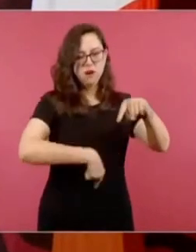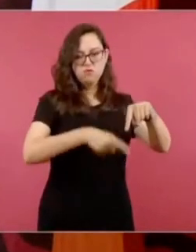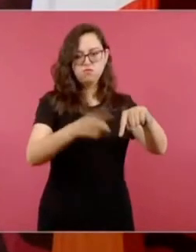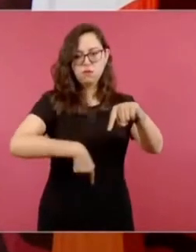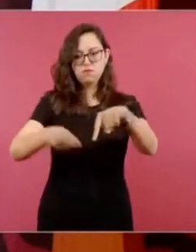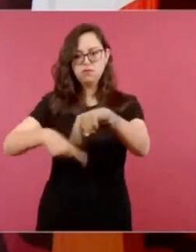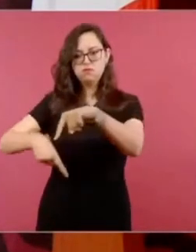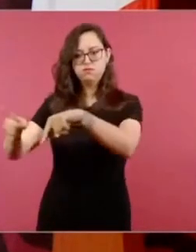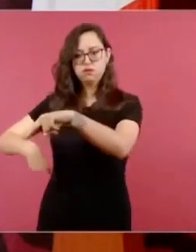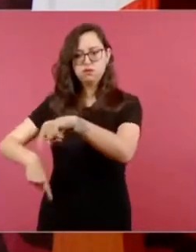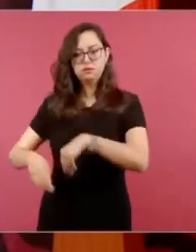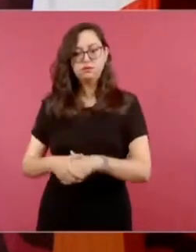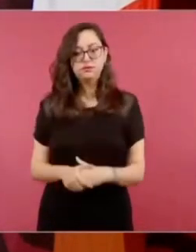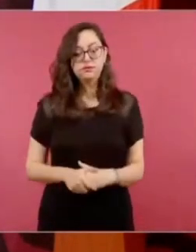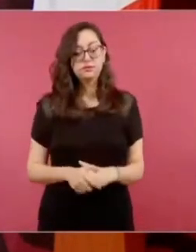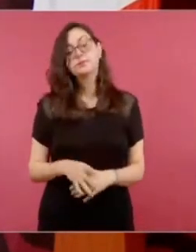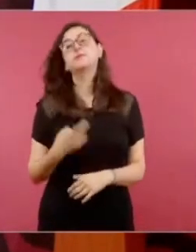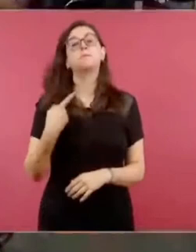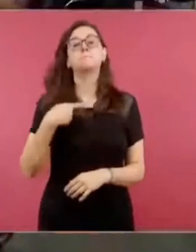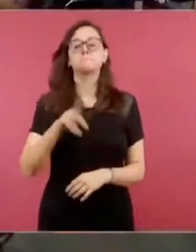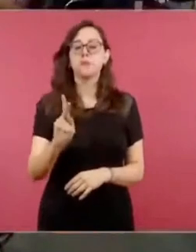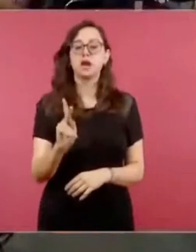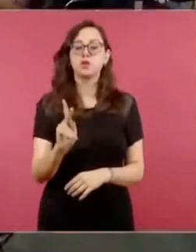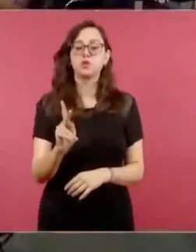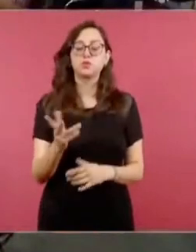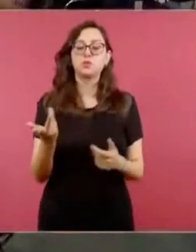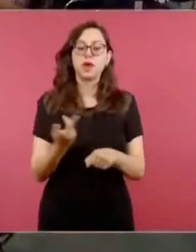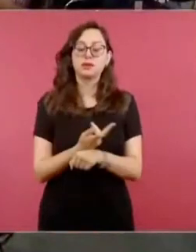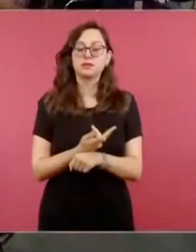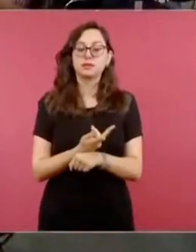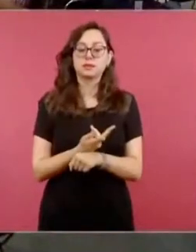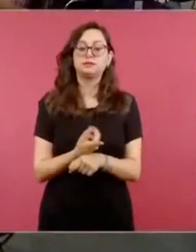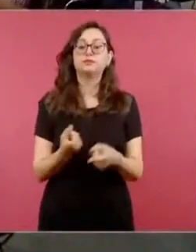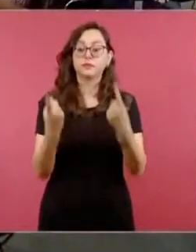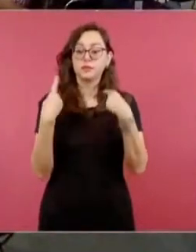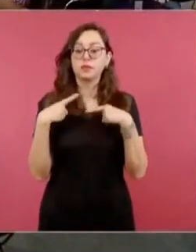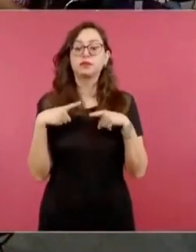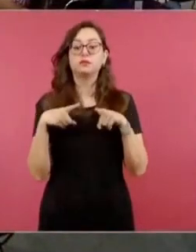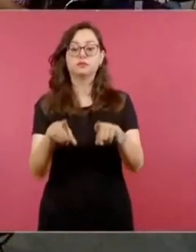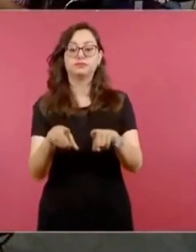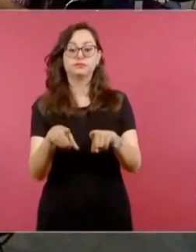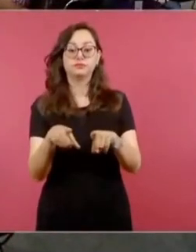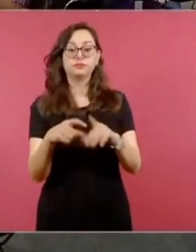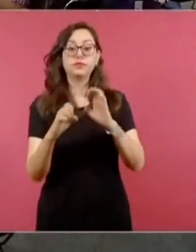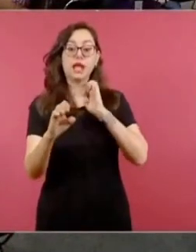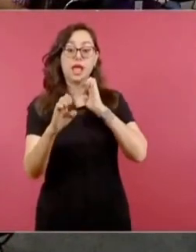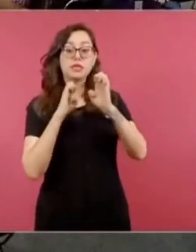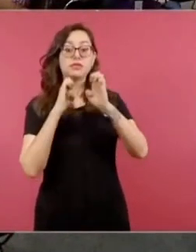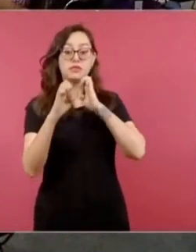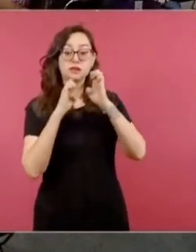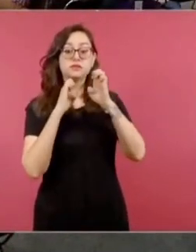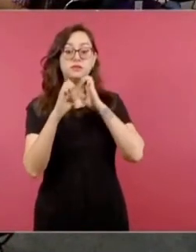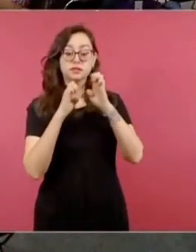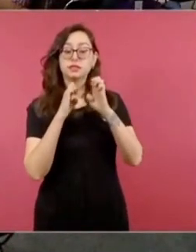Pero al mismo tiempo, en la entrevista, no sé si eso salió,